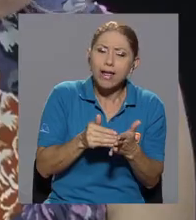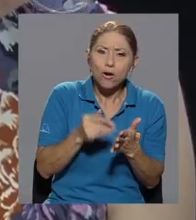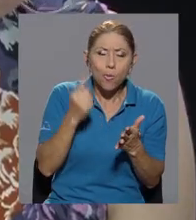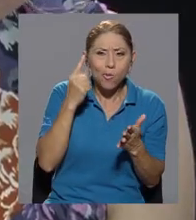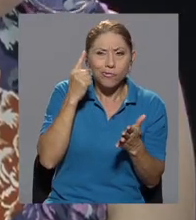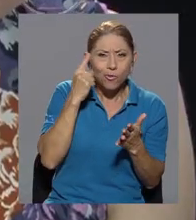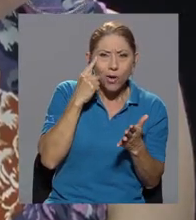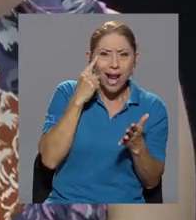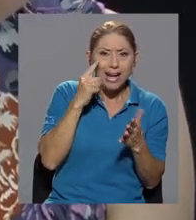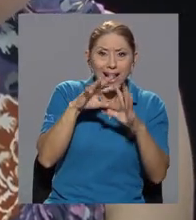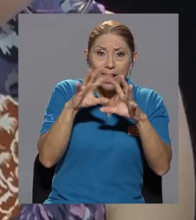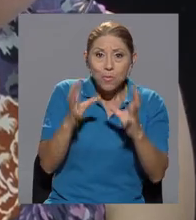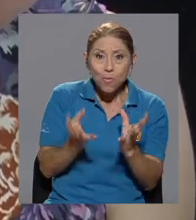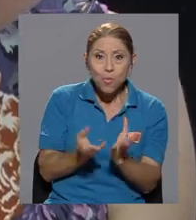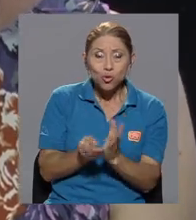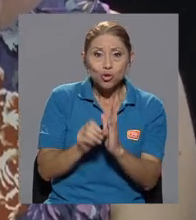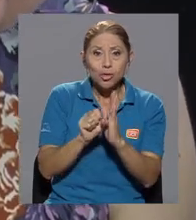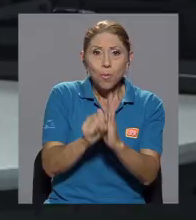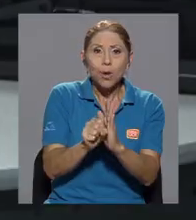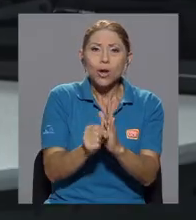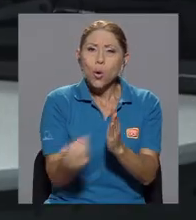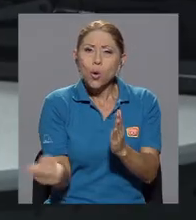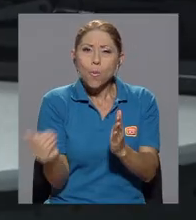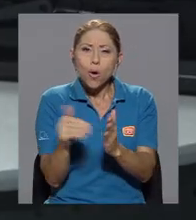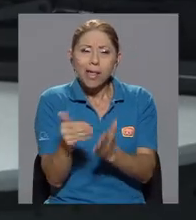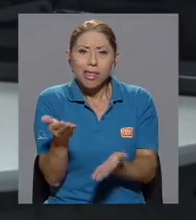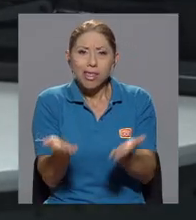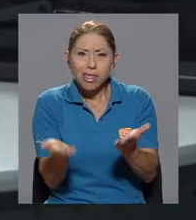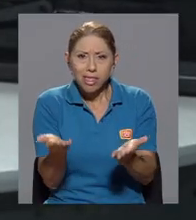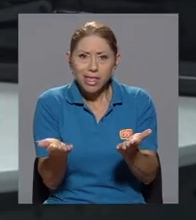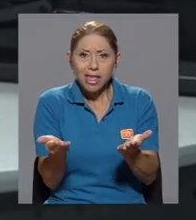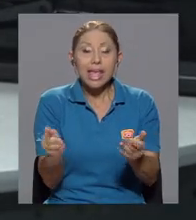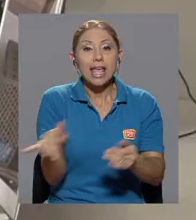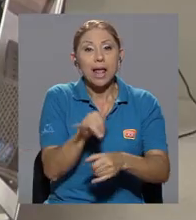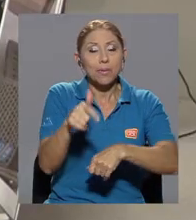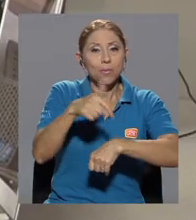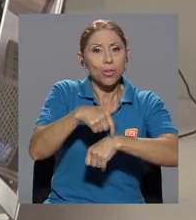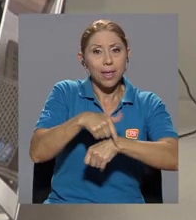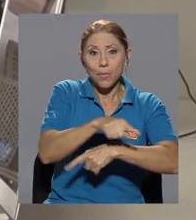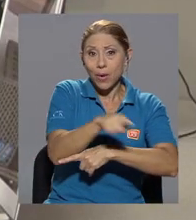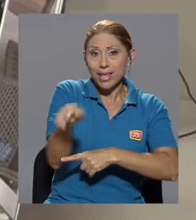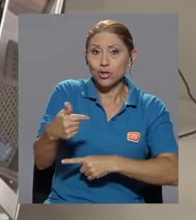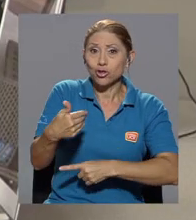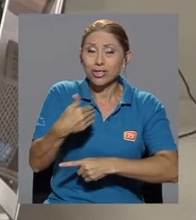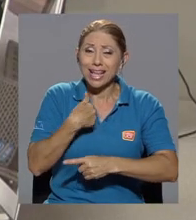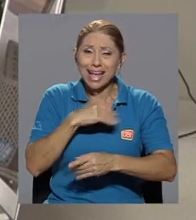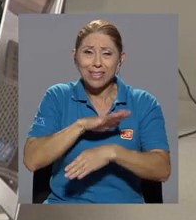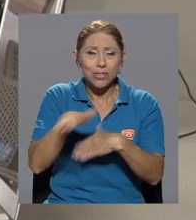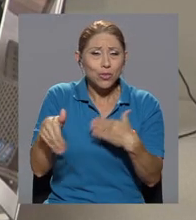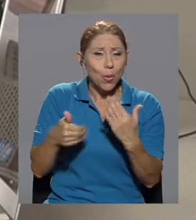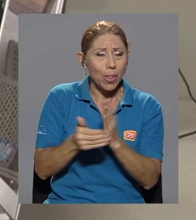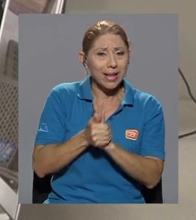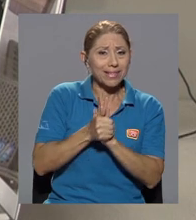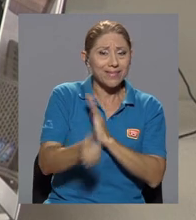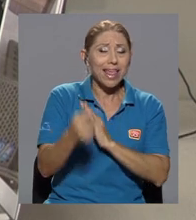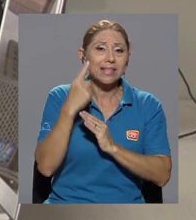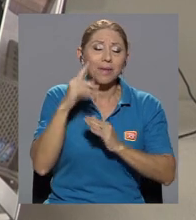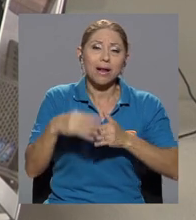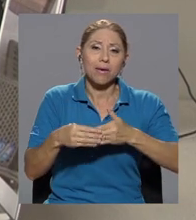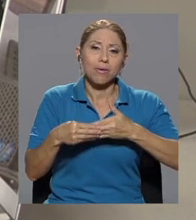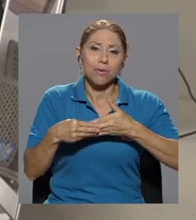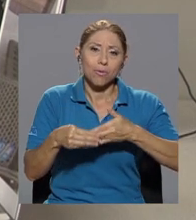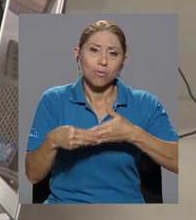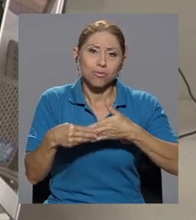simbólico, y al mismo tiempo que tengan las herramientas necesarias para hacer todo lo flexible que se requiere en este